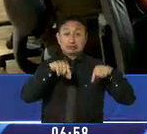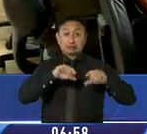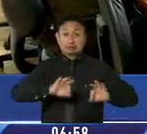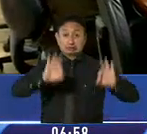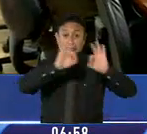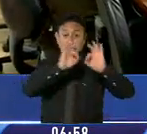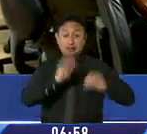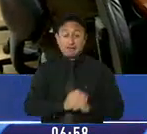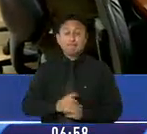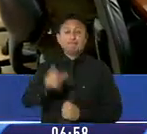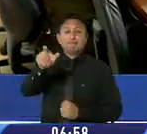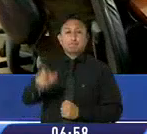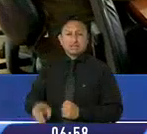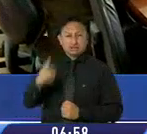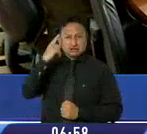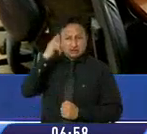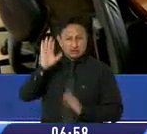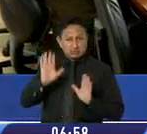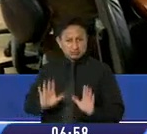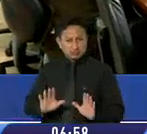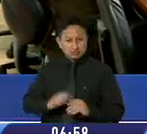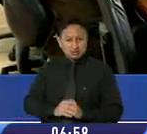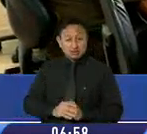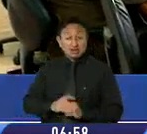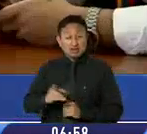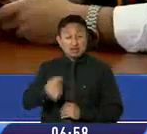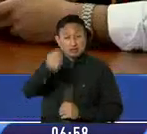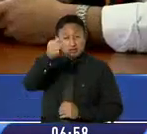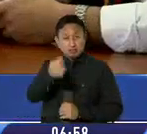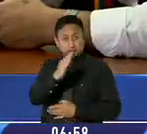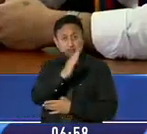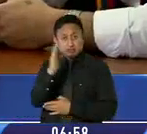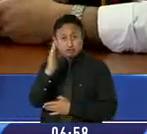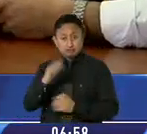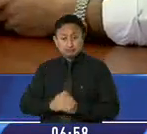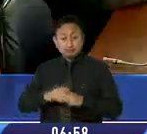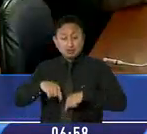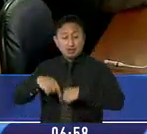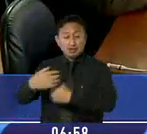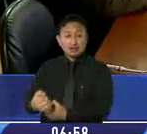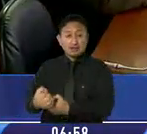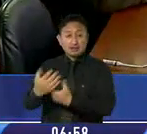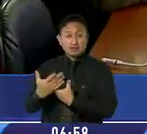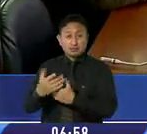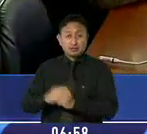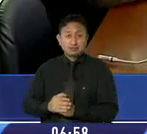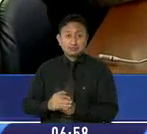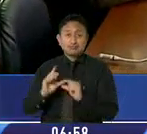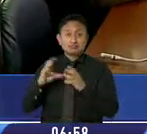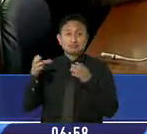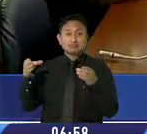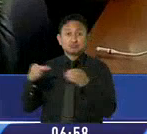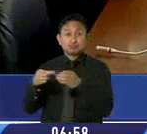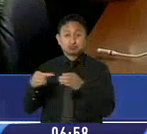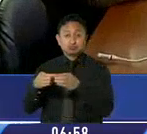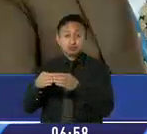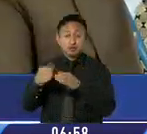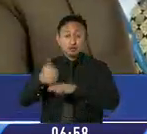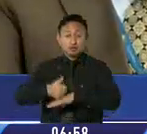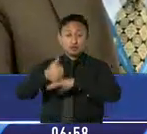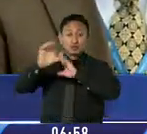hay quienes consideran que se debe hacer con rigurosidad, y el informe presentado por la Comisión de Garantías